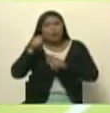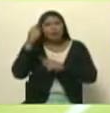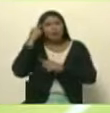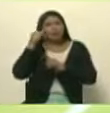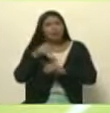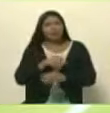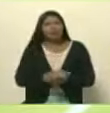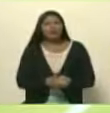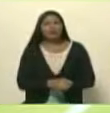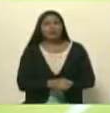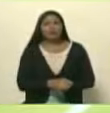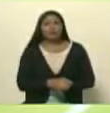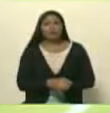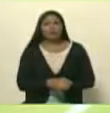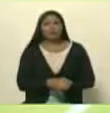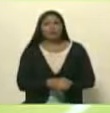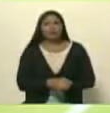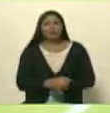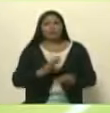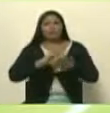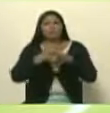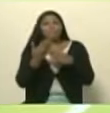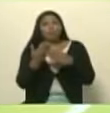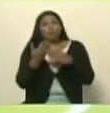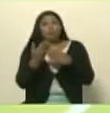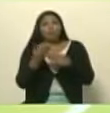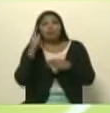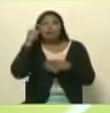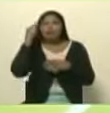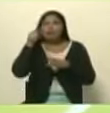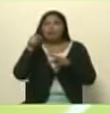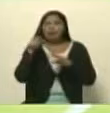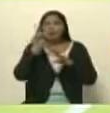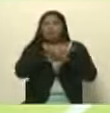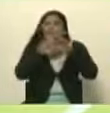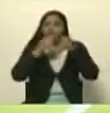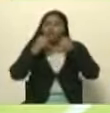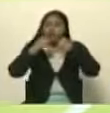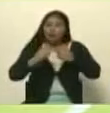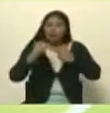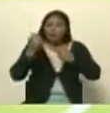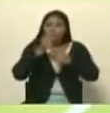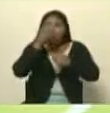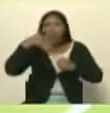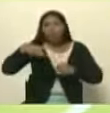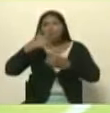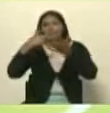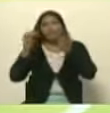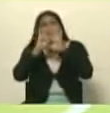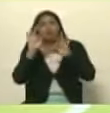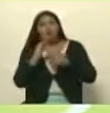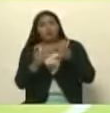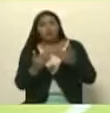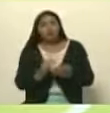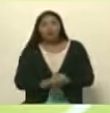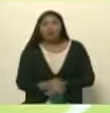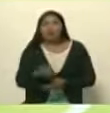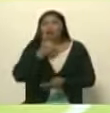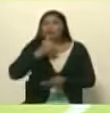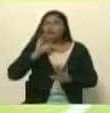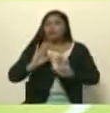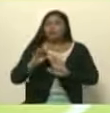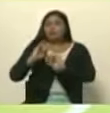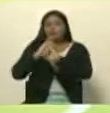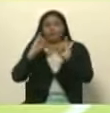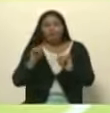fechas, porque son las fechas del empoderamiento del pueblo en diversas instancias. Es la resistencia también